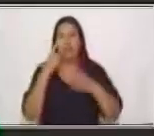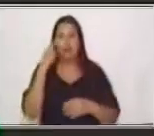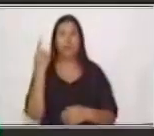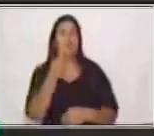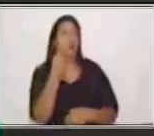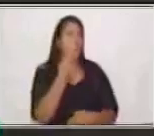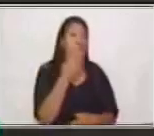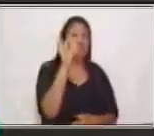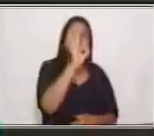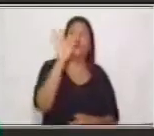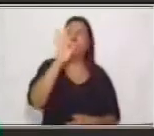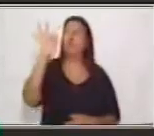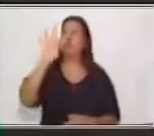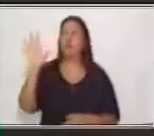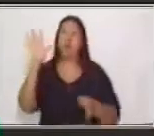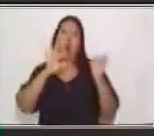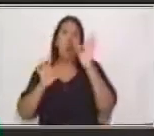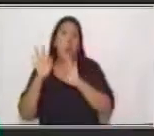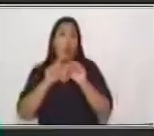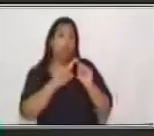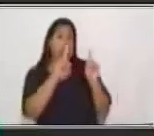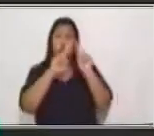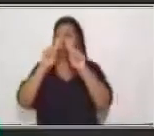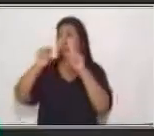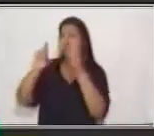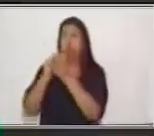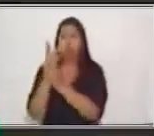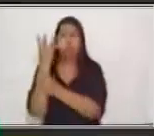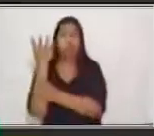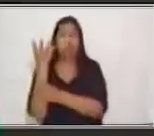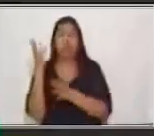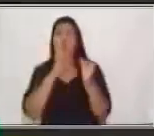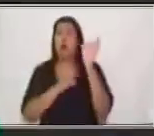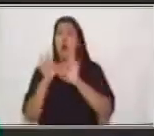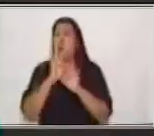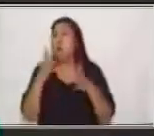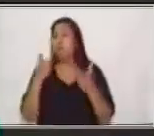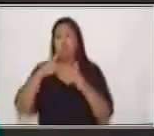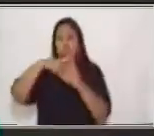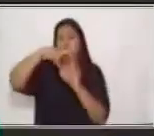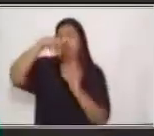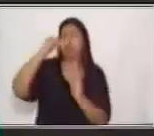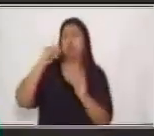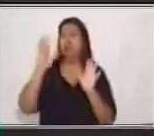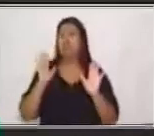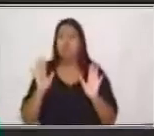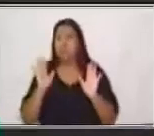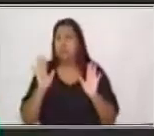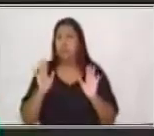puede ser que esté buscando tipos de plantas, tipos de hojas en la naturaleza, verdad, y también desarrolla su pensamiento.